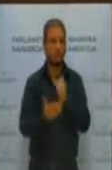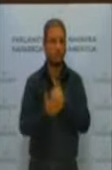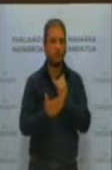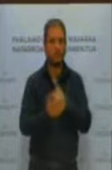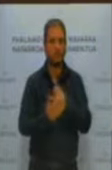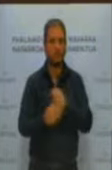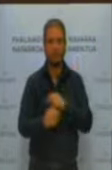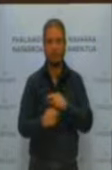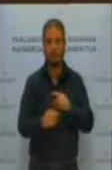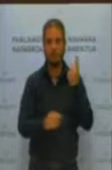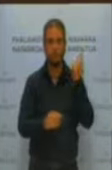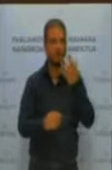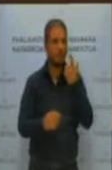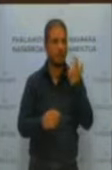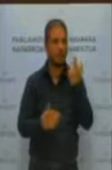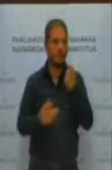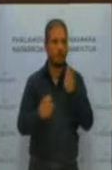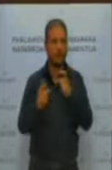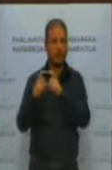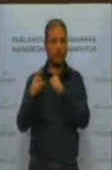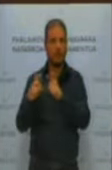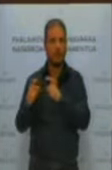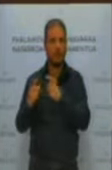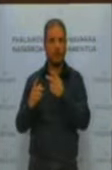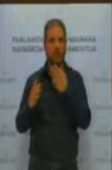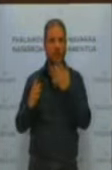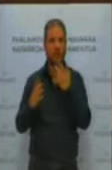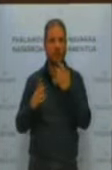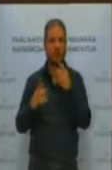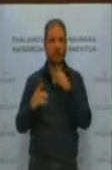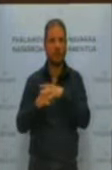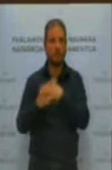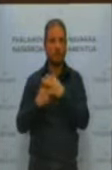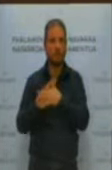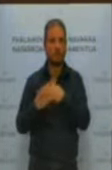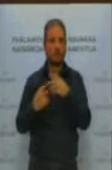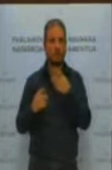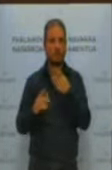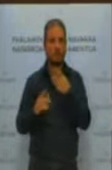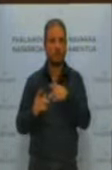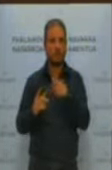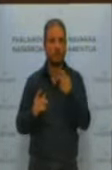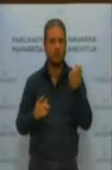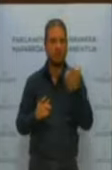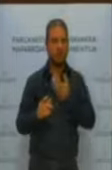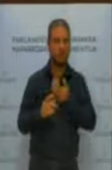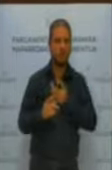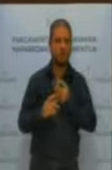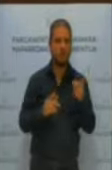citar algún caso prototípico de una administración que ha actuado y ha citado un pequeño ayuntamiento.